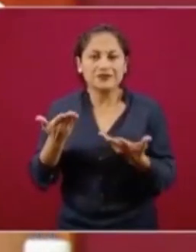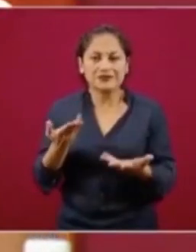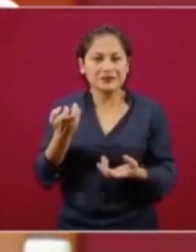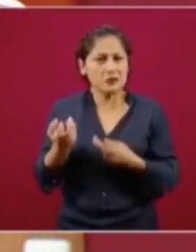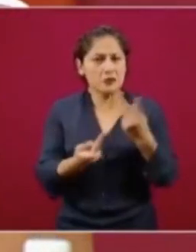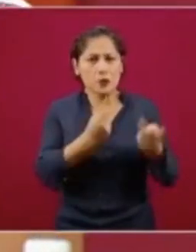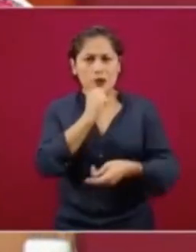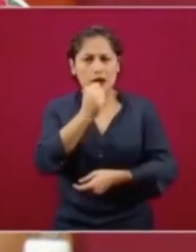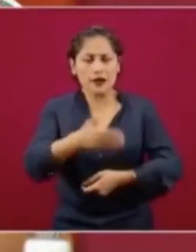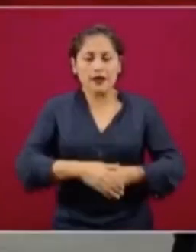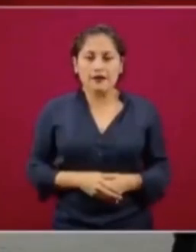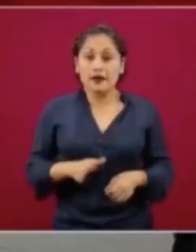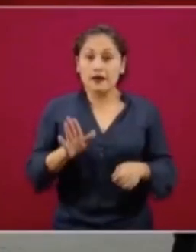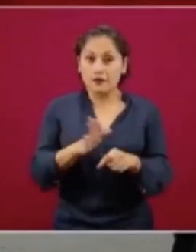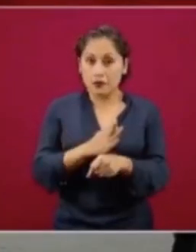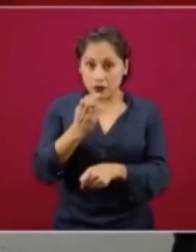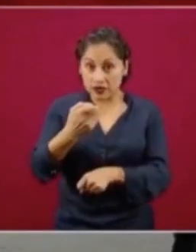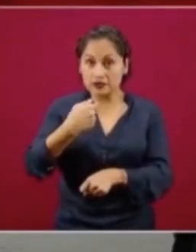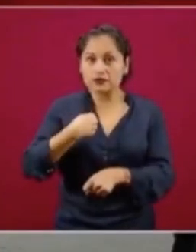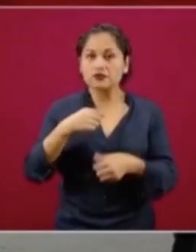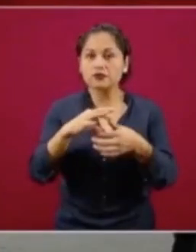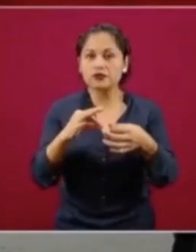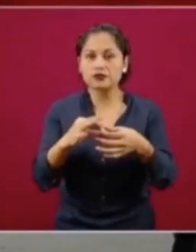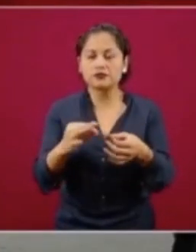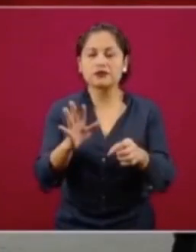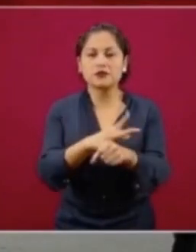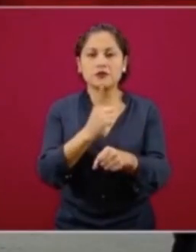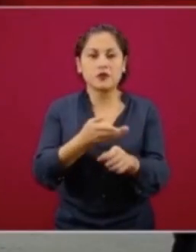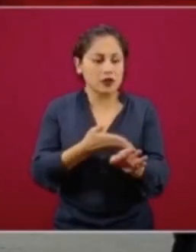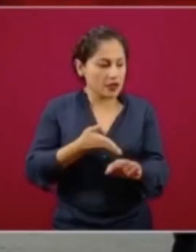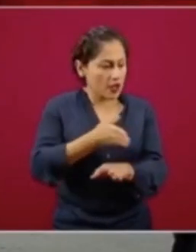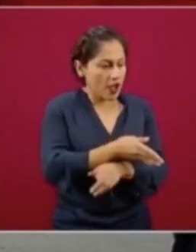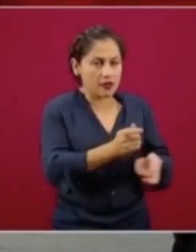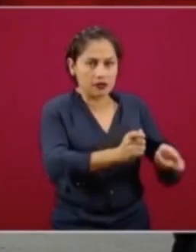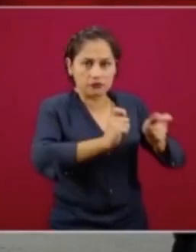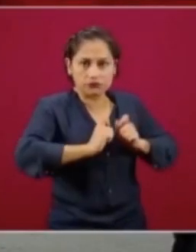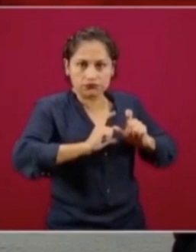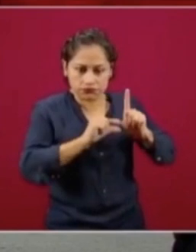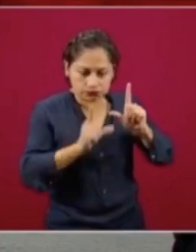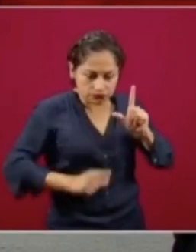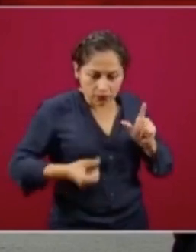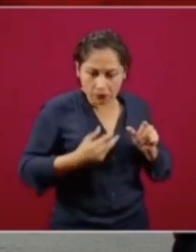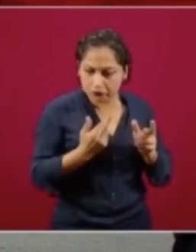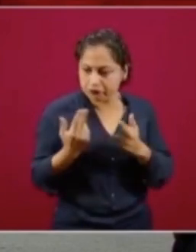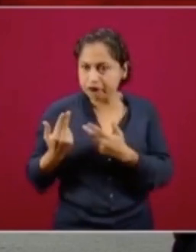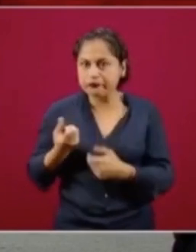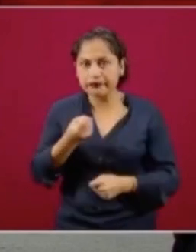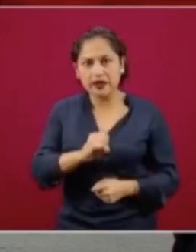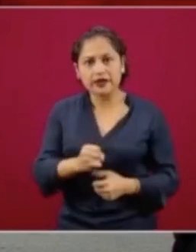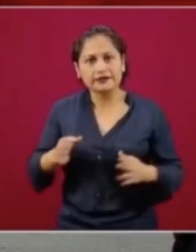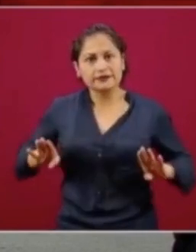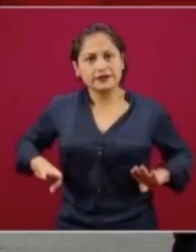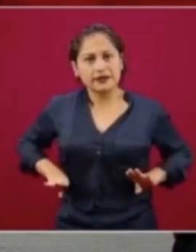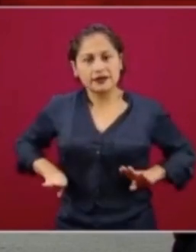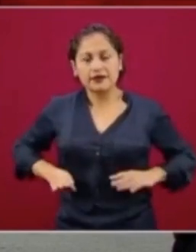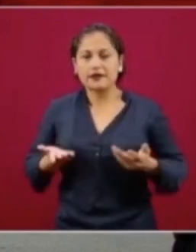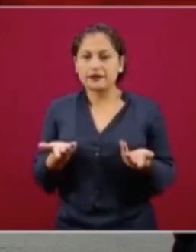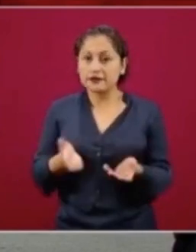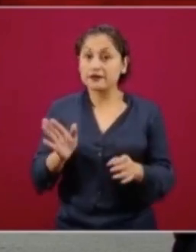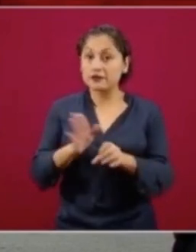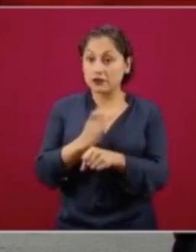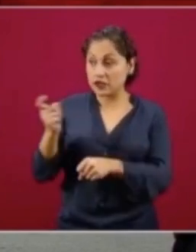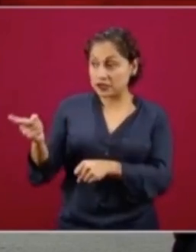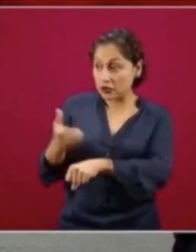Y en ese sentido, ¿qué es lo que estamos haciendo? Y bien lo dice la compañera Luisa, estos programas que estamos